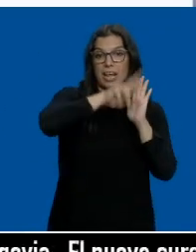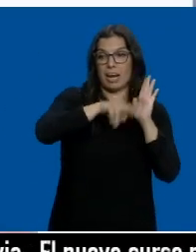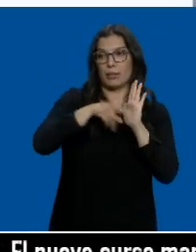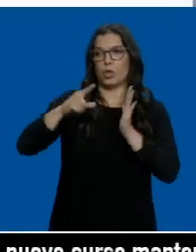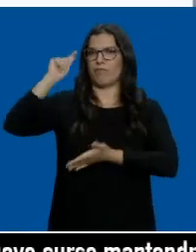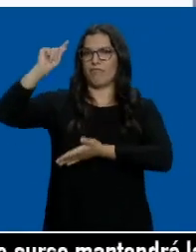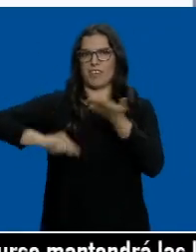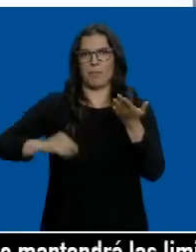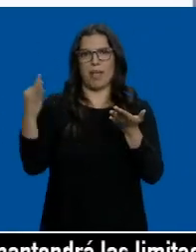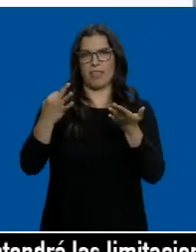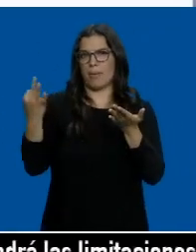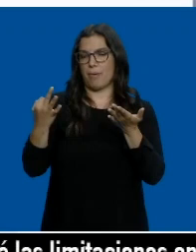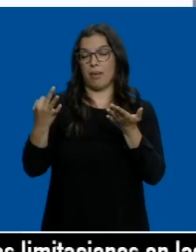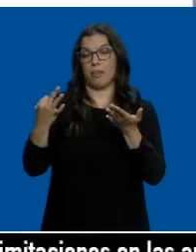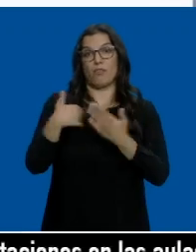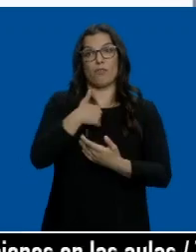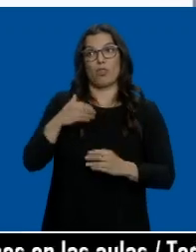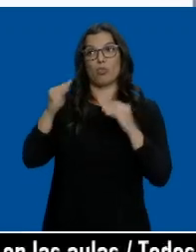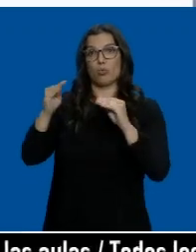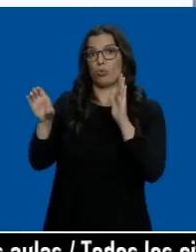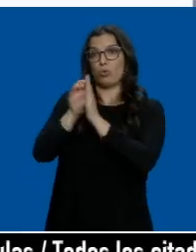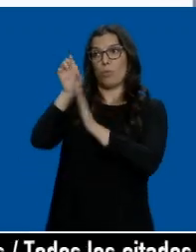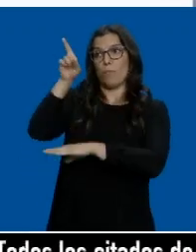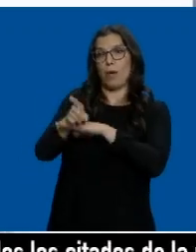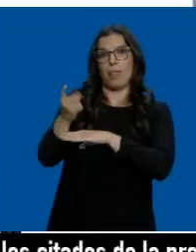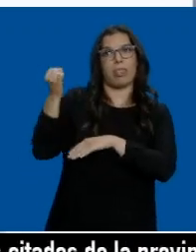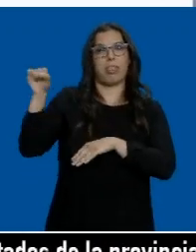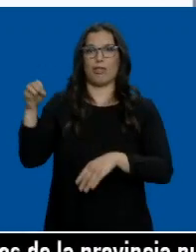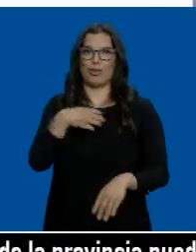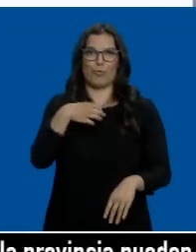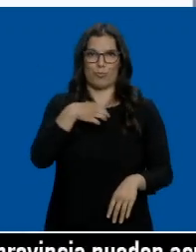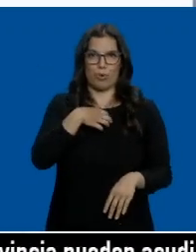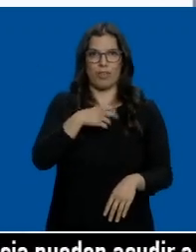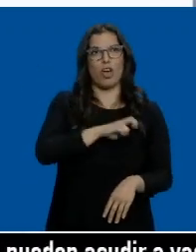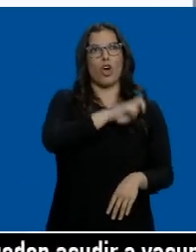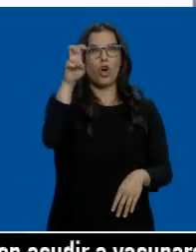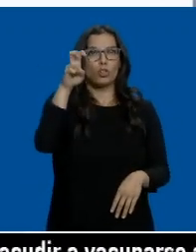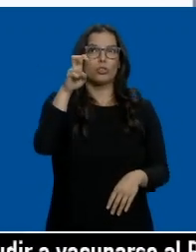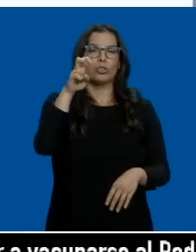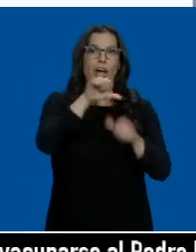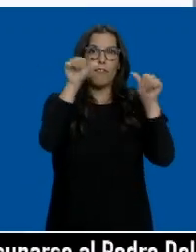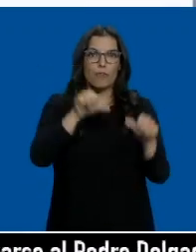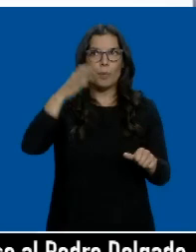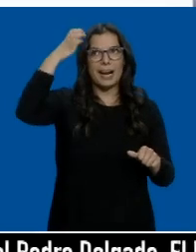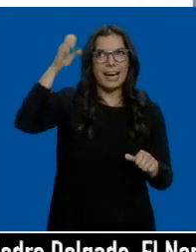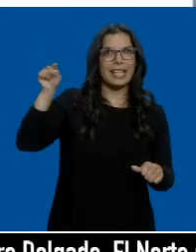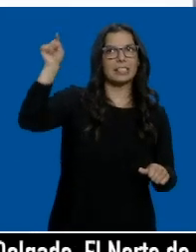por tanto, esa misión constitucional no puede evadirla, como sí ocurre en otras monarquías europeas. por tanto,